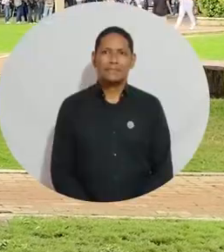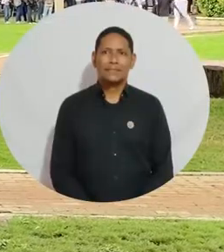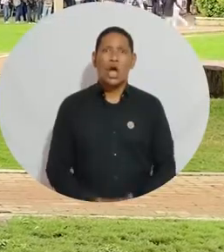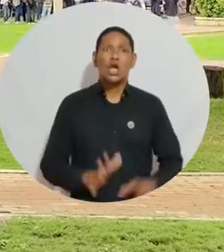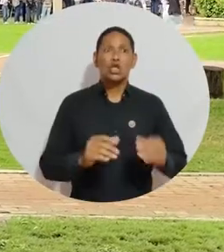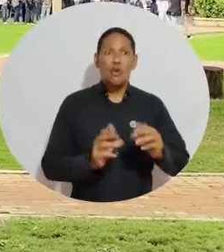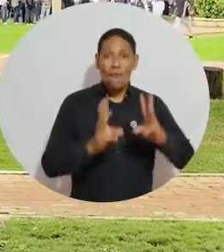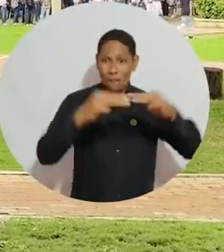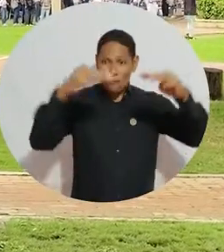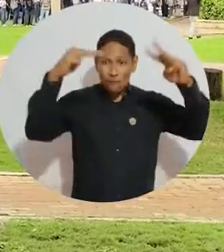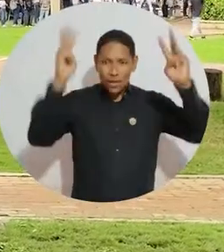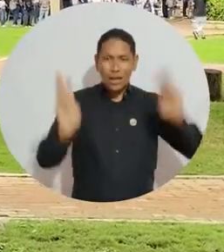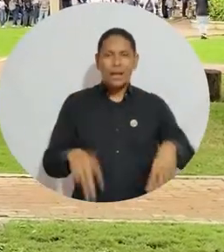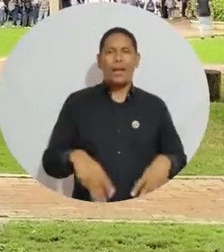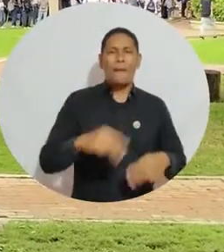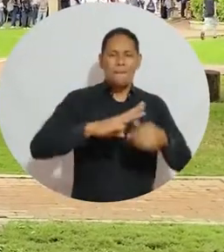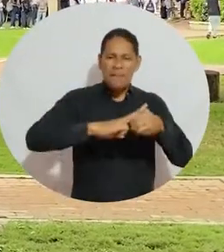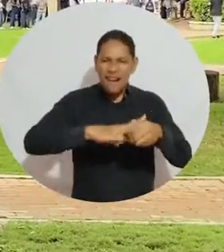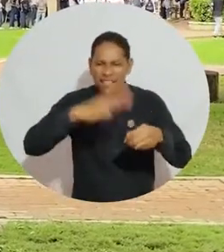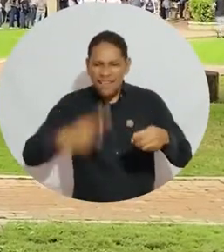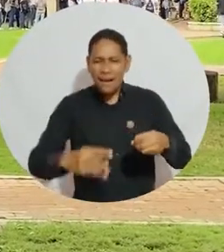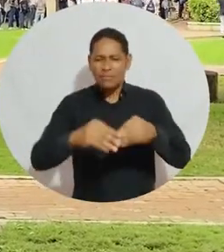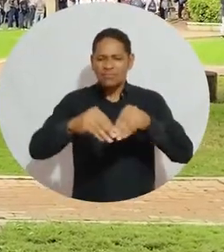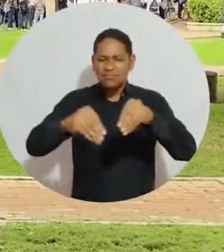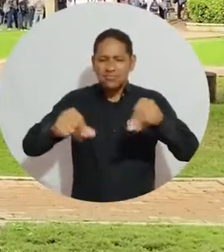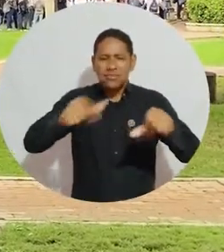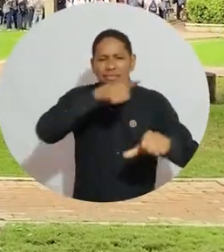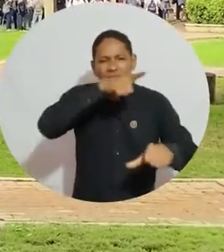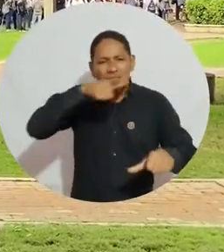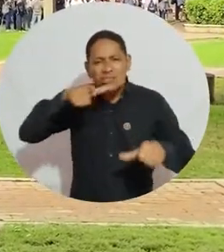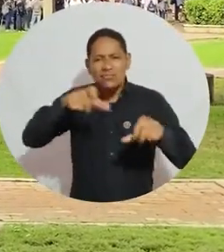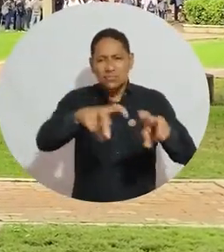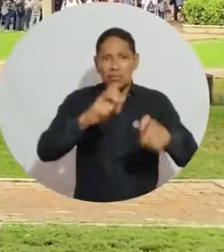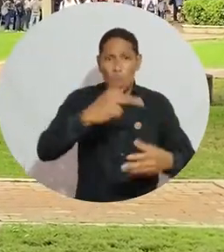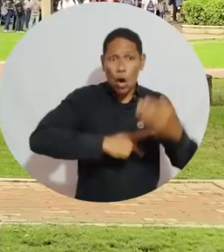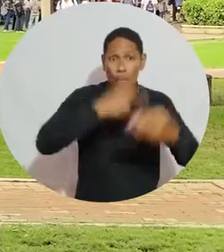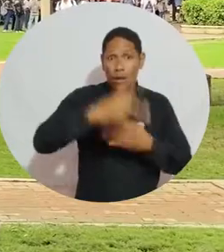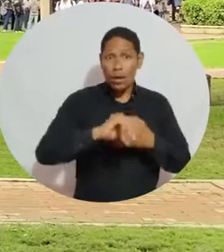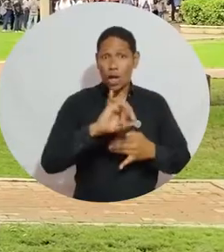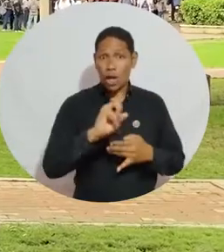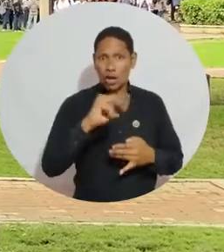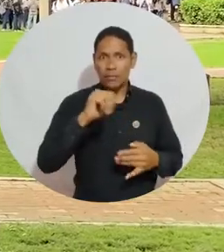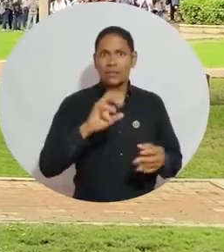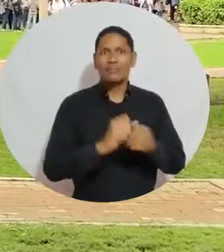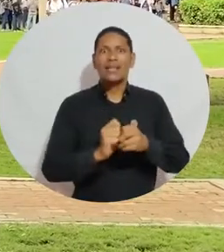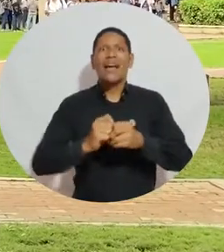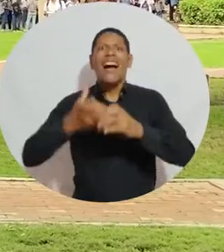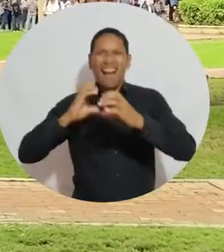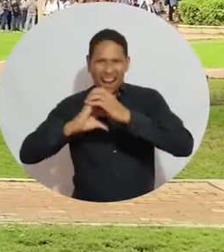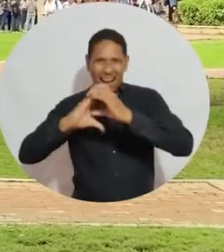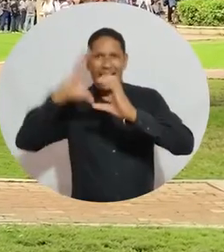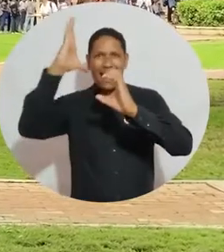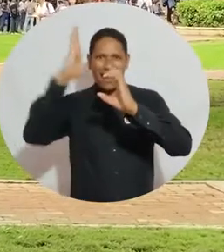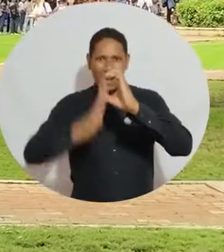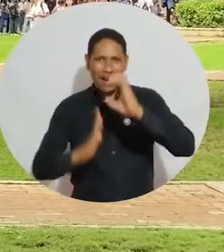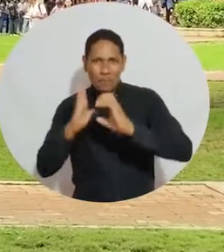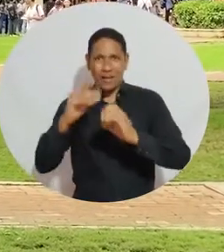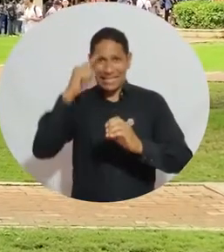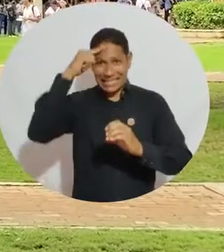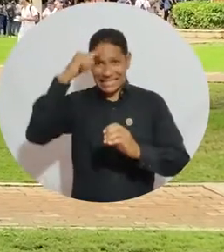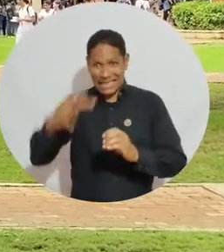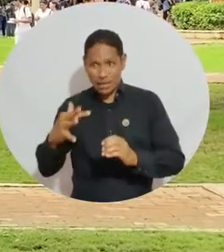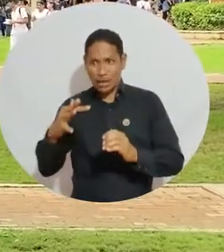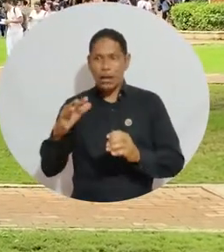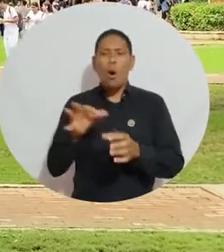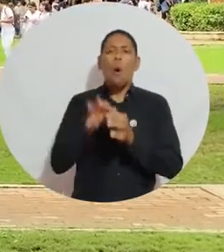El recorrido de la Feria Magdalena Tierra de Agricultores, impulsada por el proyecto e-commerce de Uni Magdalena y la Cámara de Comercio de Santa